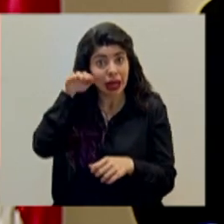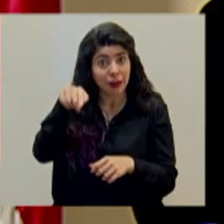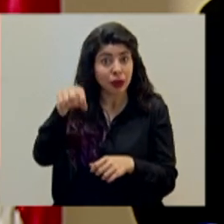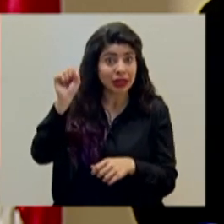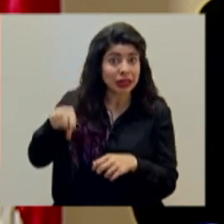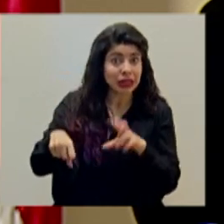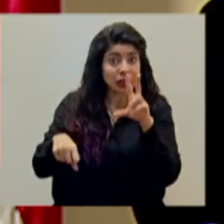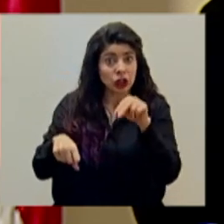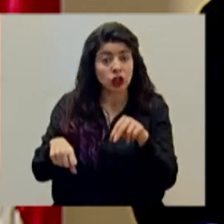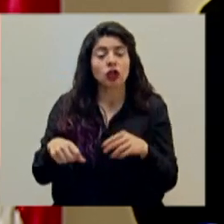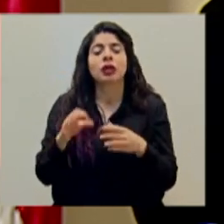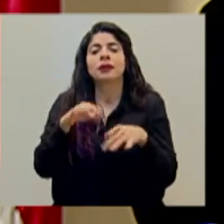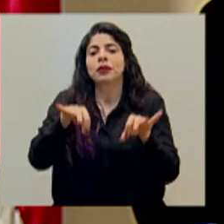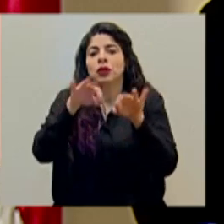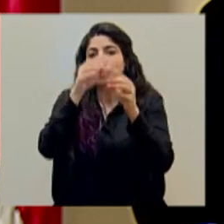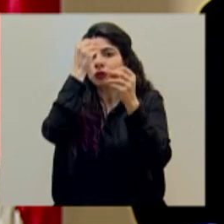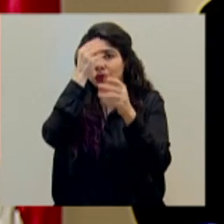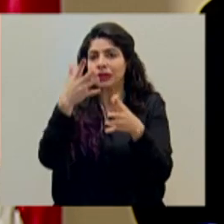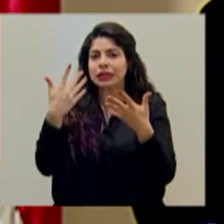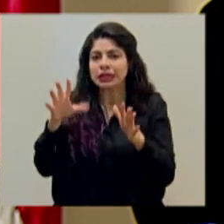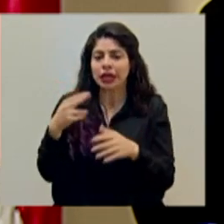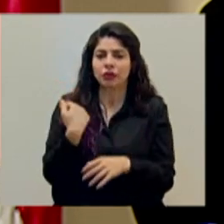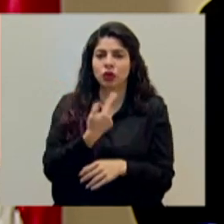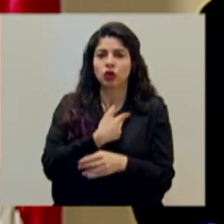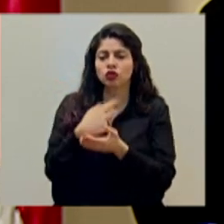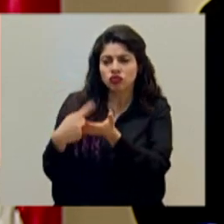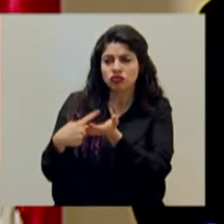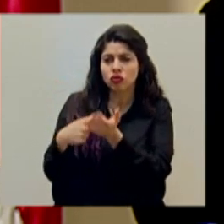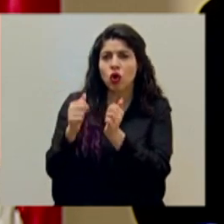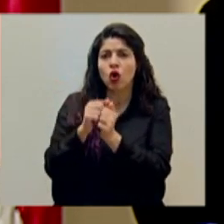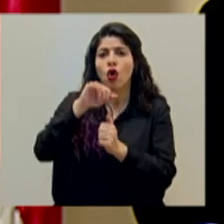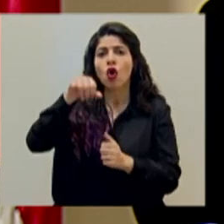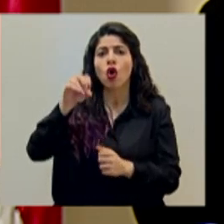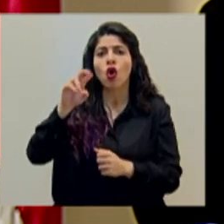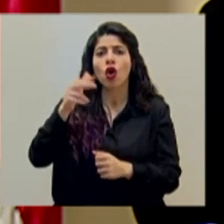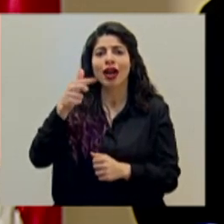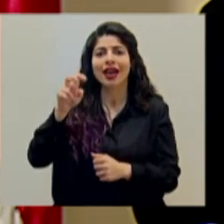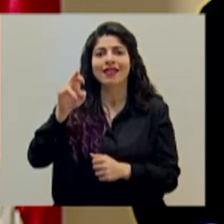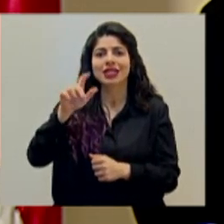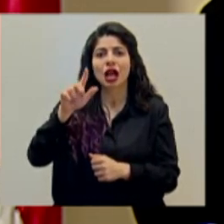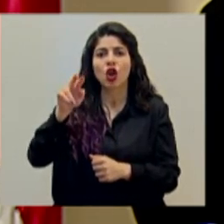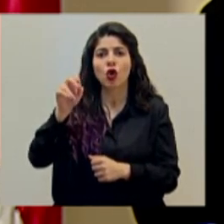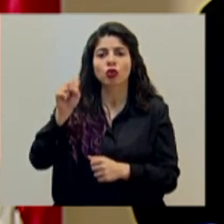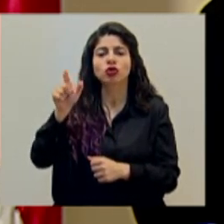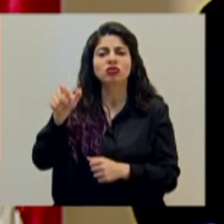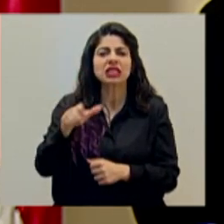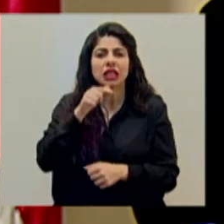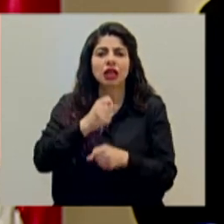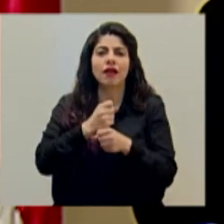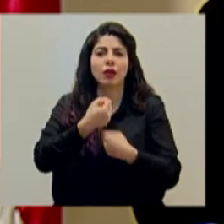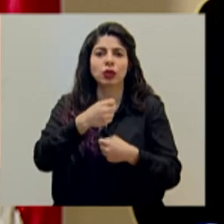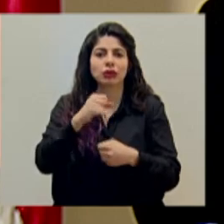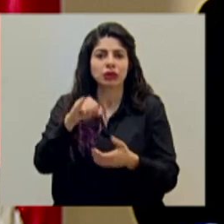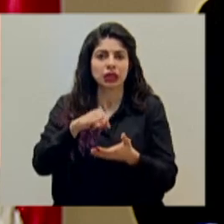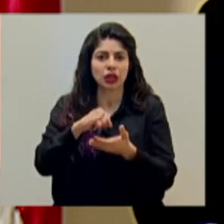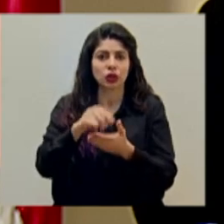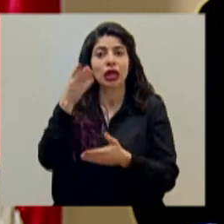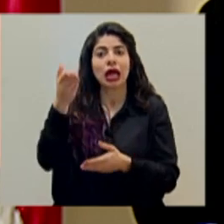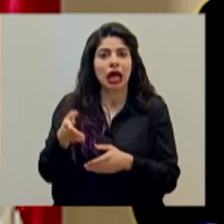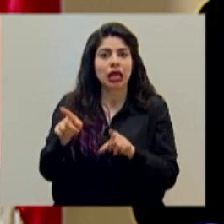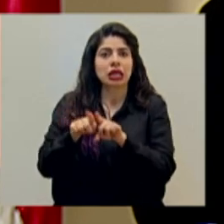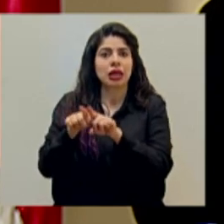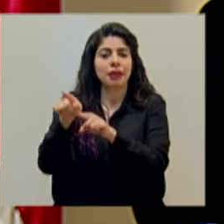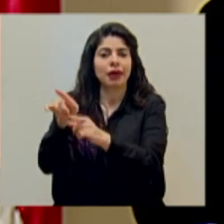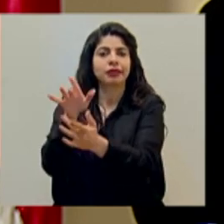es importante indicar que ya tuvimos conversaciones con Jorge Villalobos, funcionario de la Municipalidad de San José, que a su vez también se